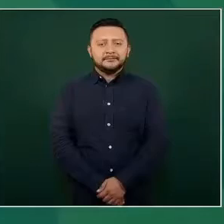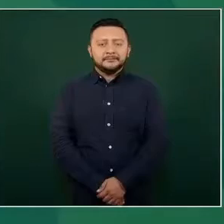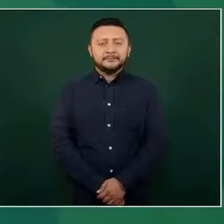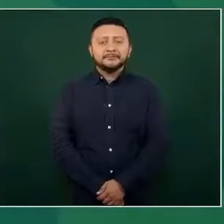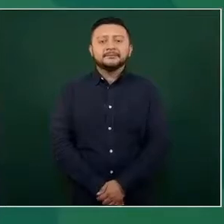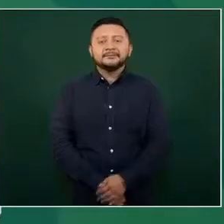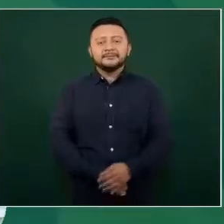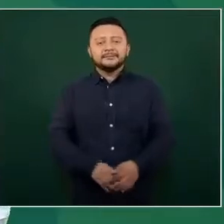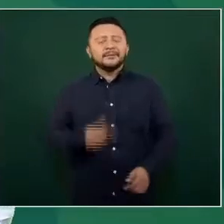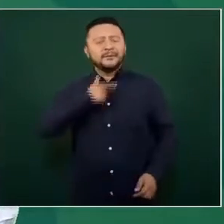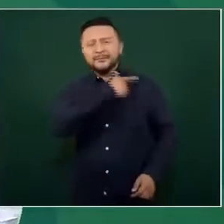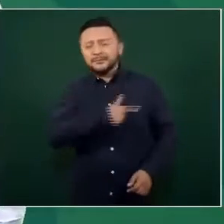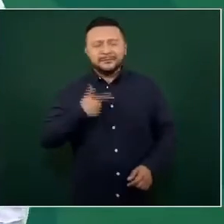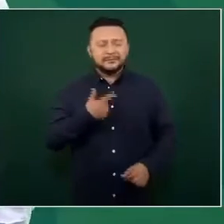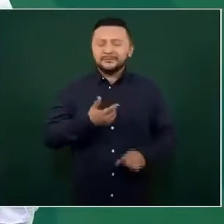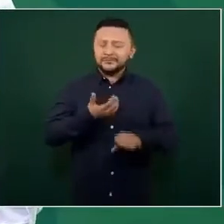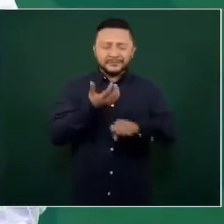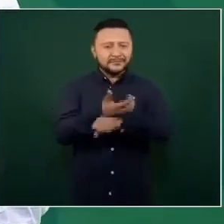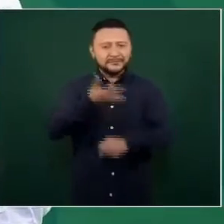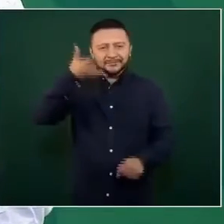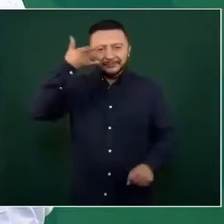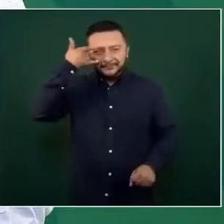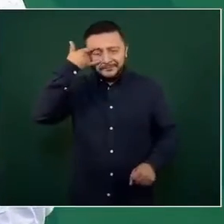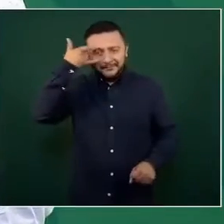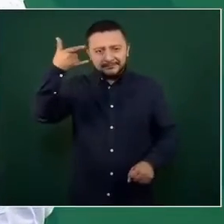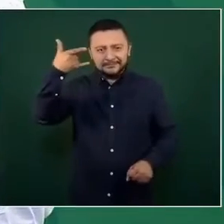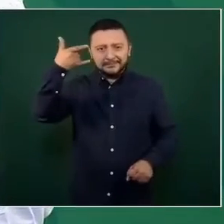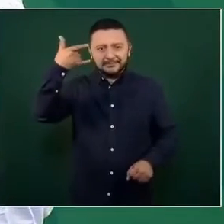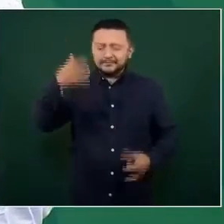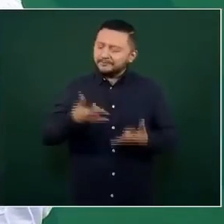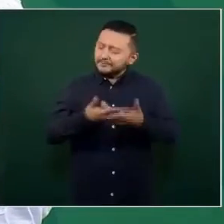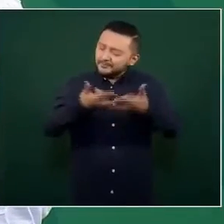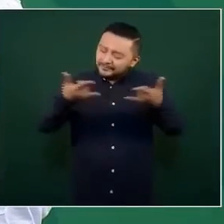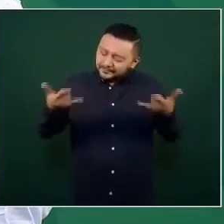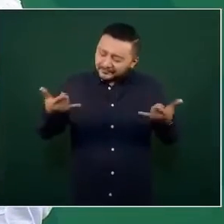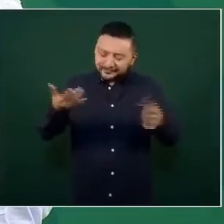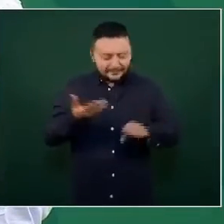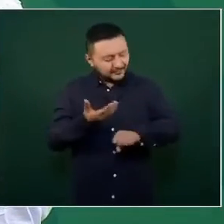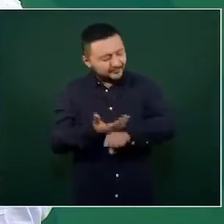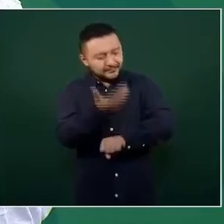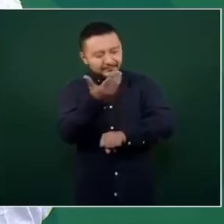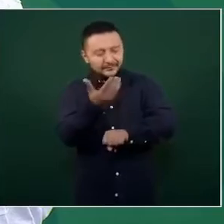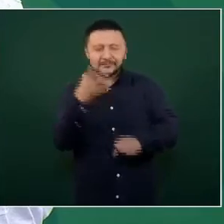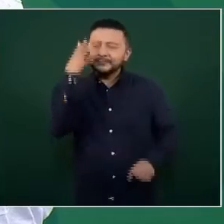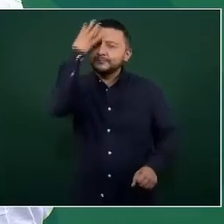toda la belleza